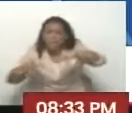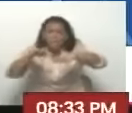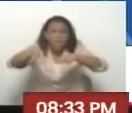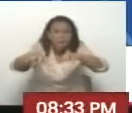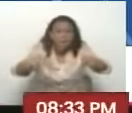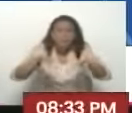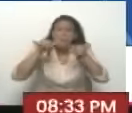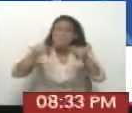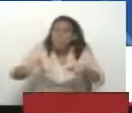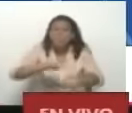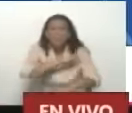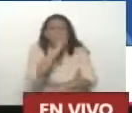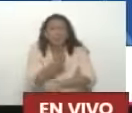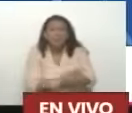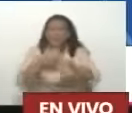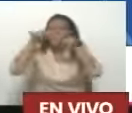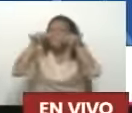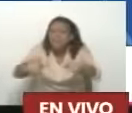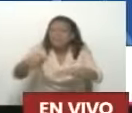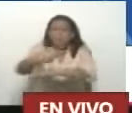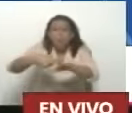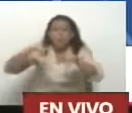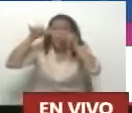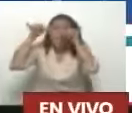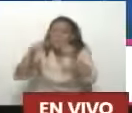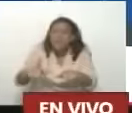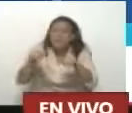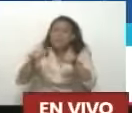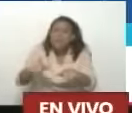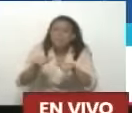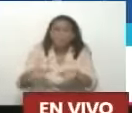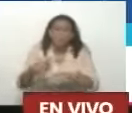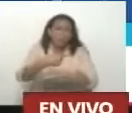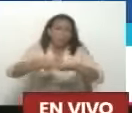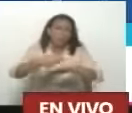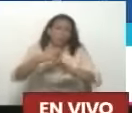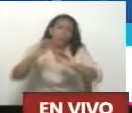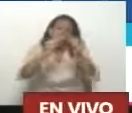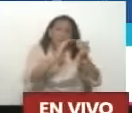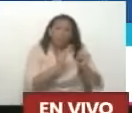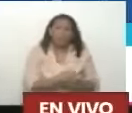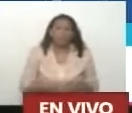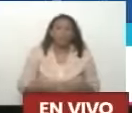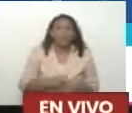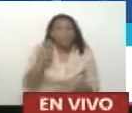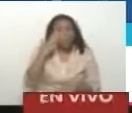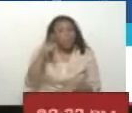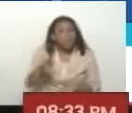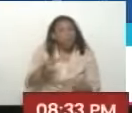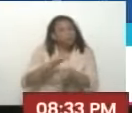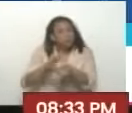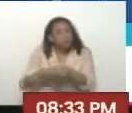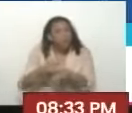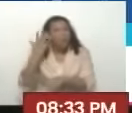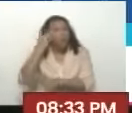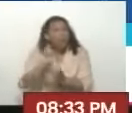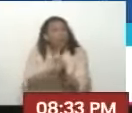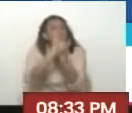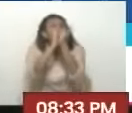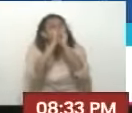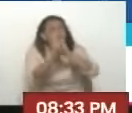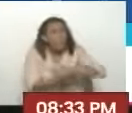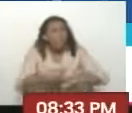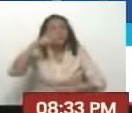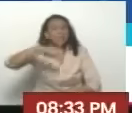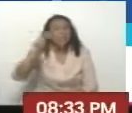Popular La fuerza De autogobierno Por eso es que yo hablo De las grandes transformaciones Que